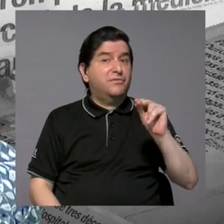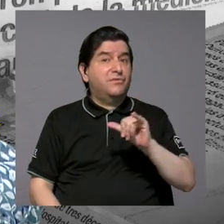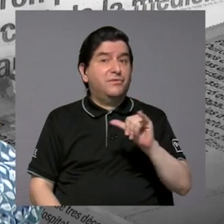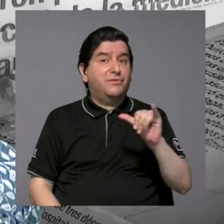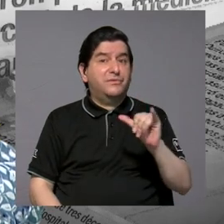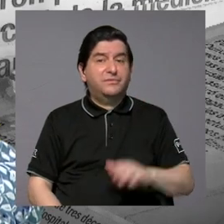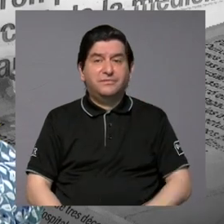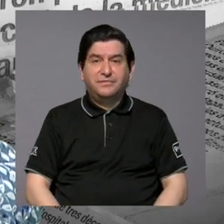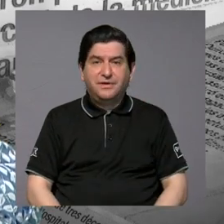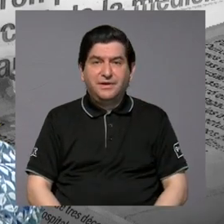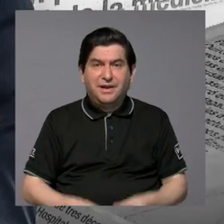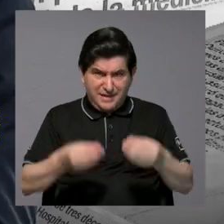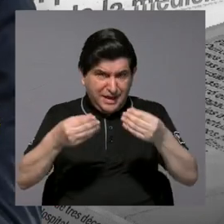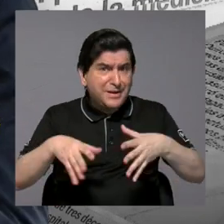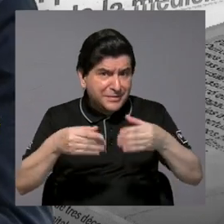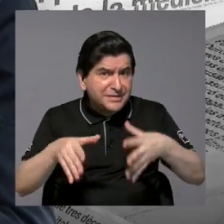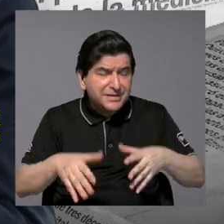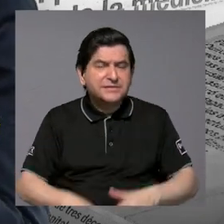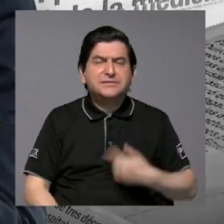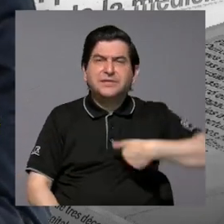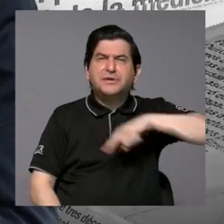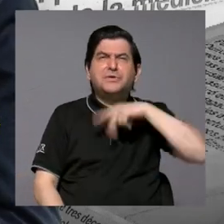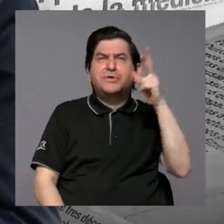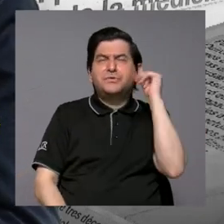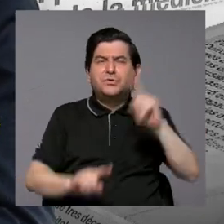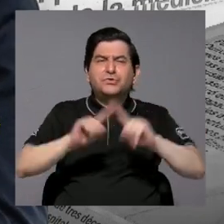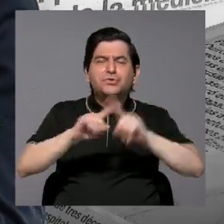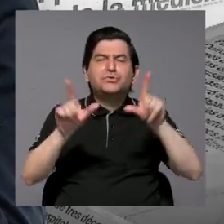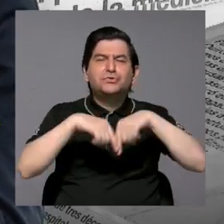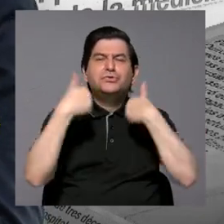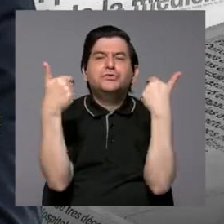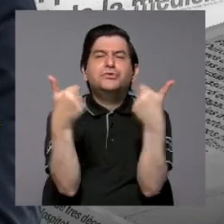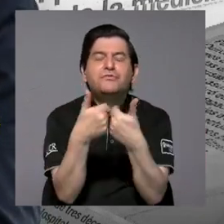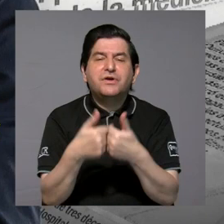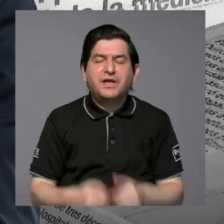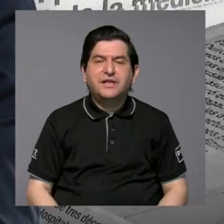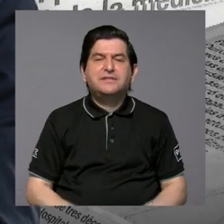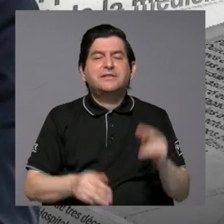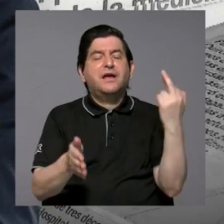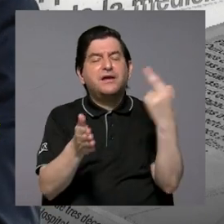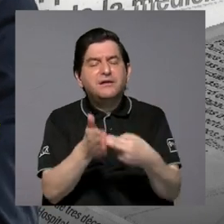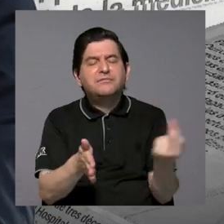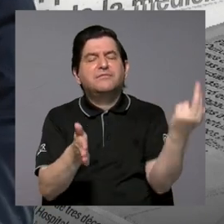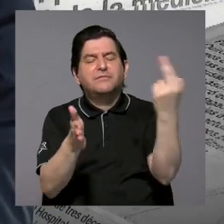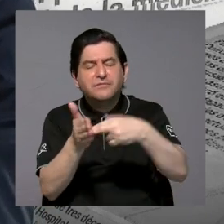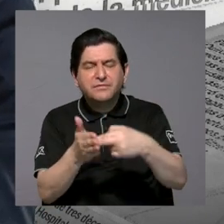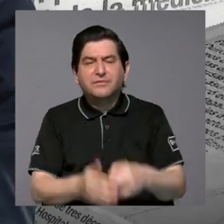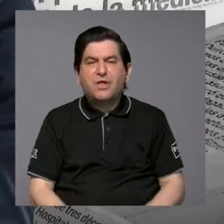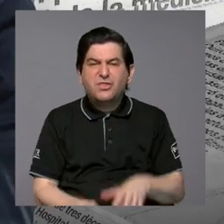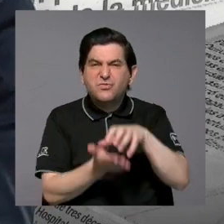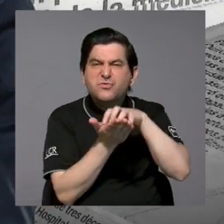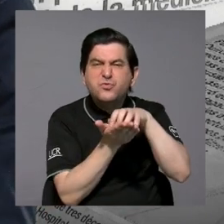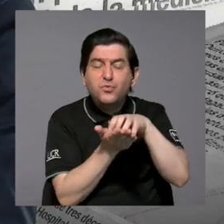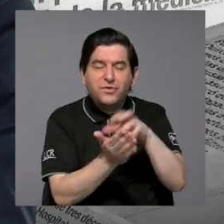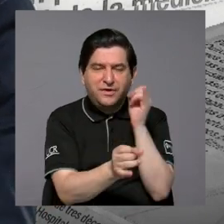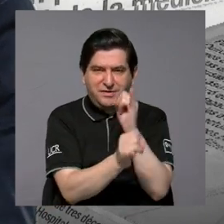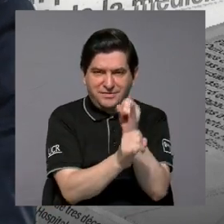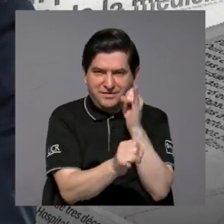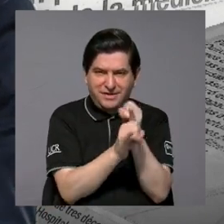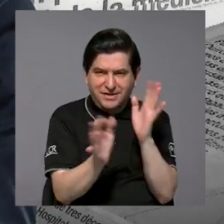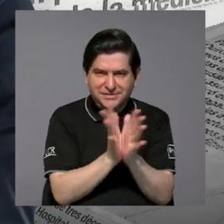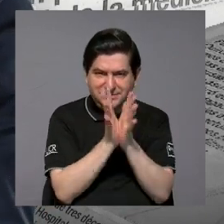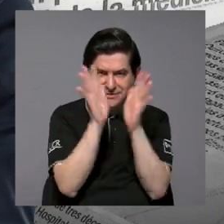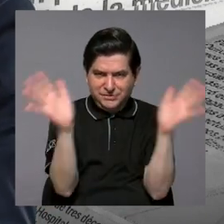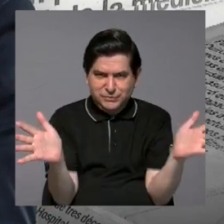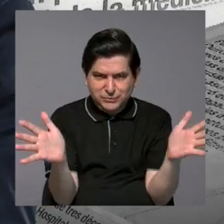perderse. Entonces, cuando nosotros escuchamos diferentes grupos, un día sí y otro también, poner en tela de duda esa institucionalidad